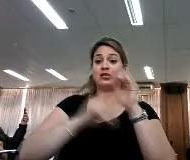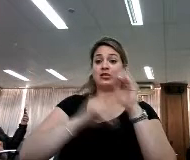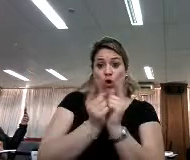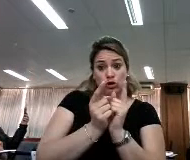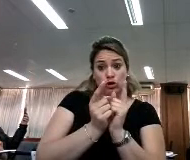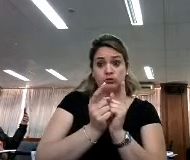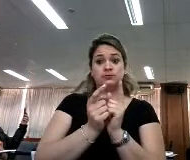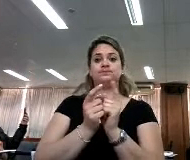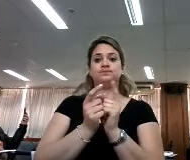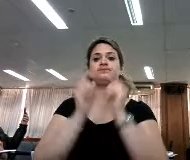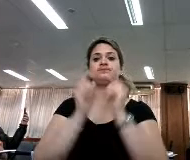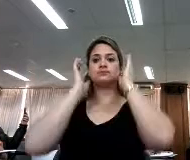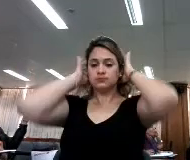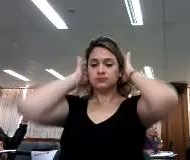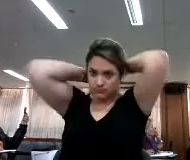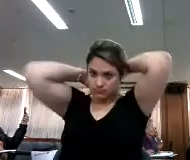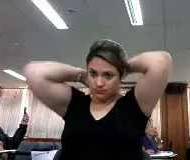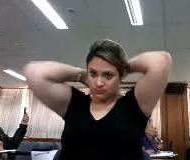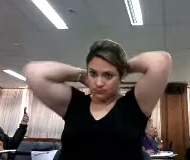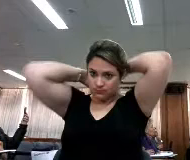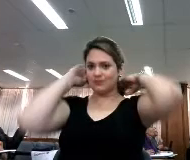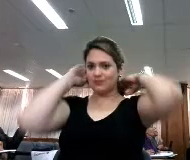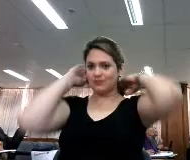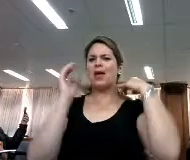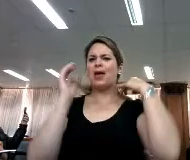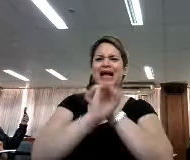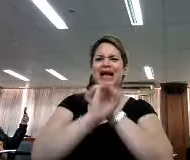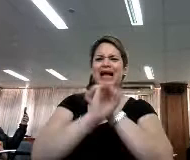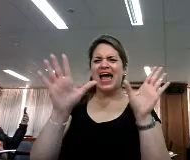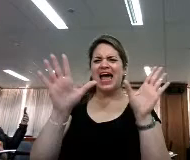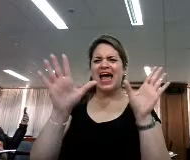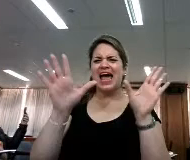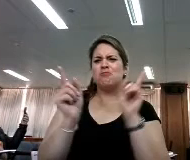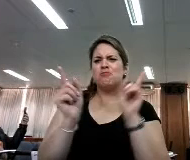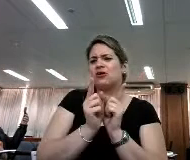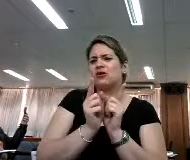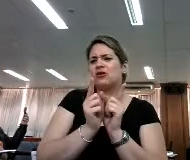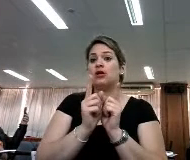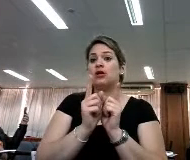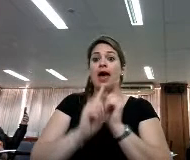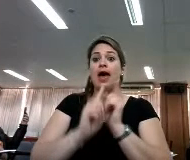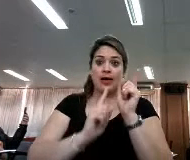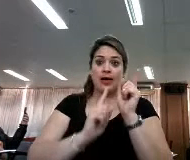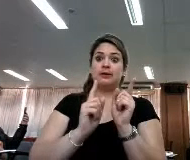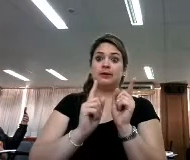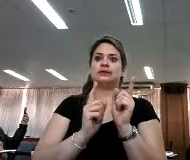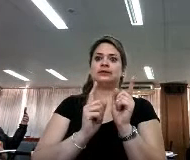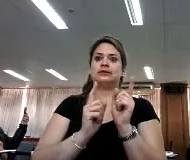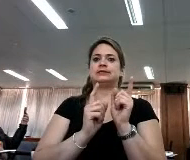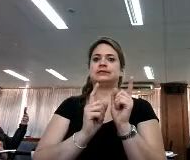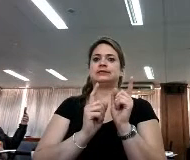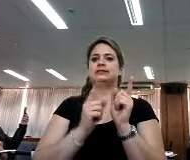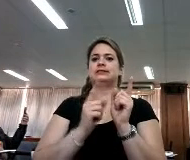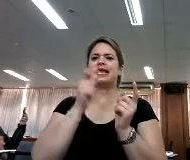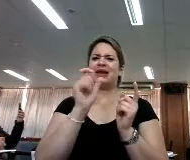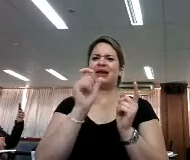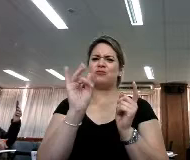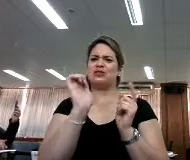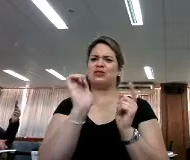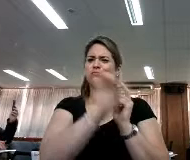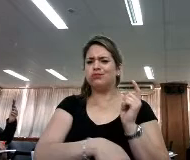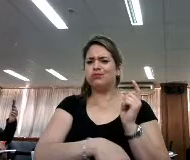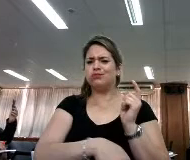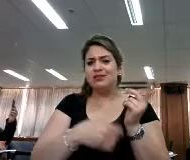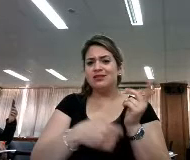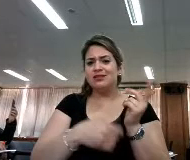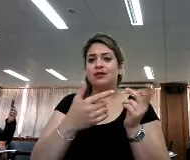más concretos, más claros, cuando no puedes evadir algunas palabras, un pequeño